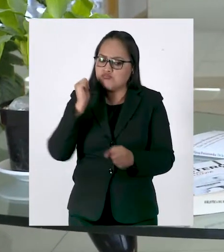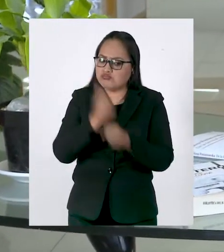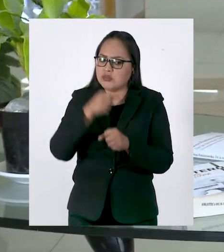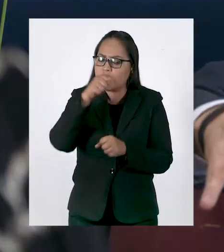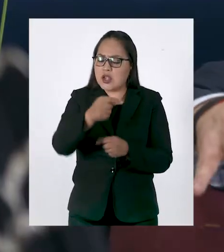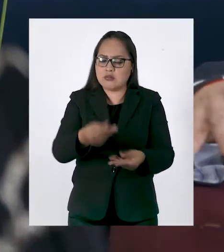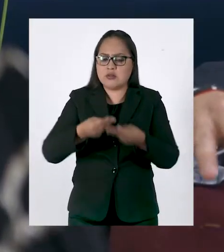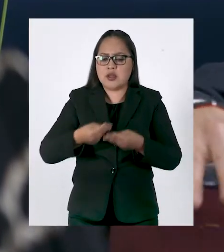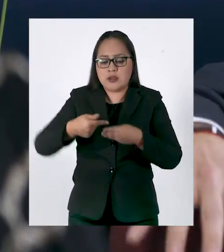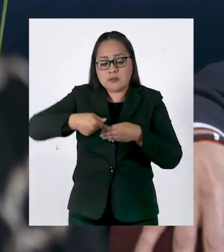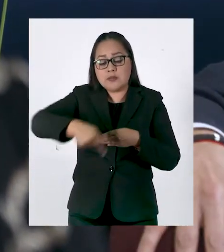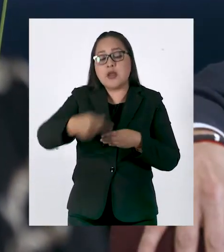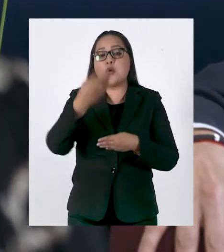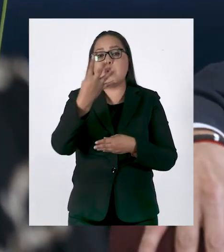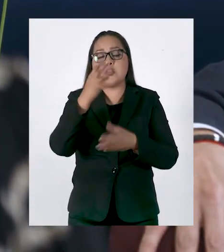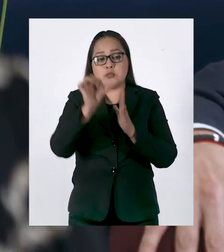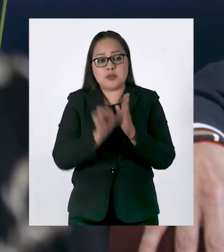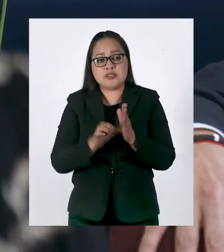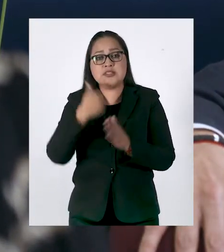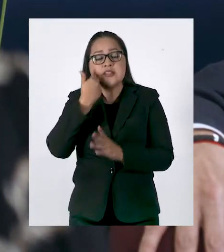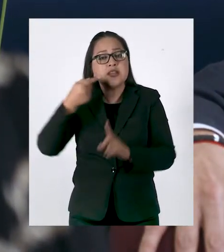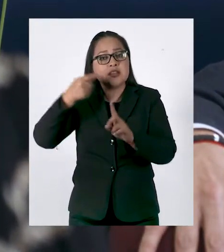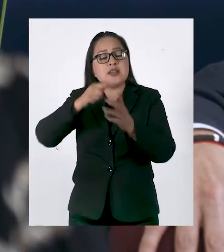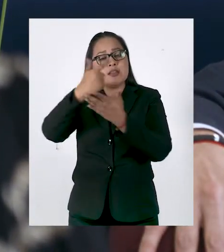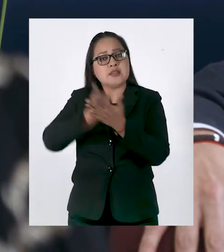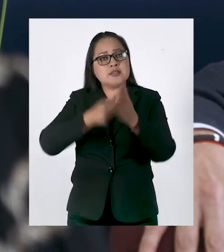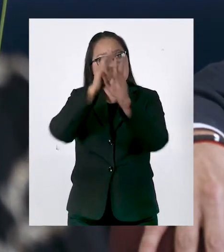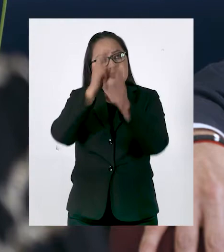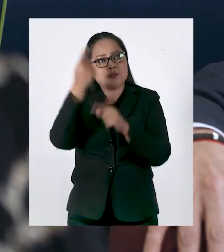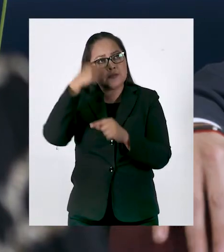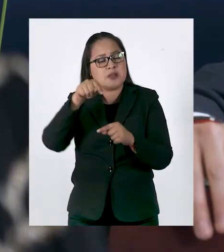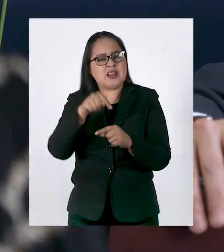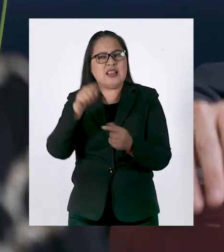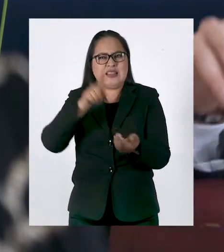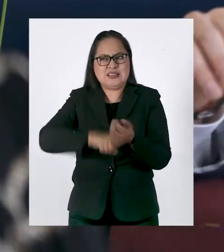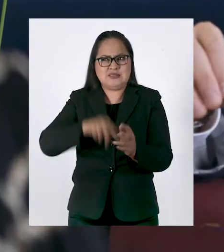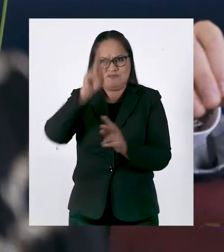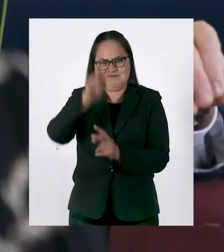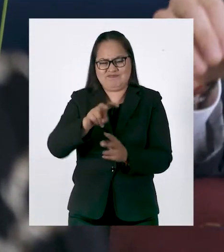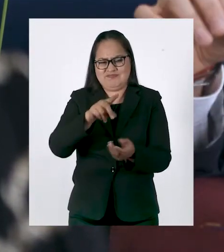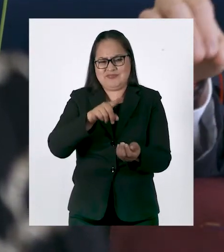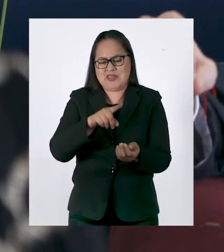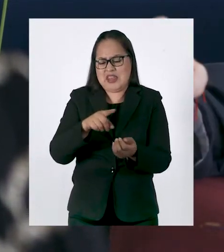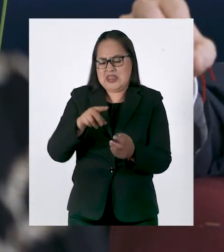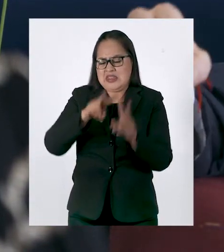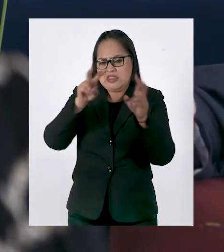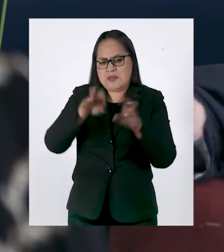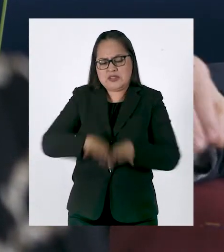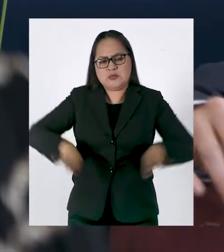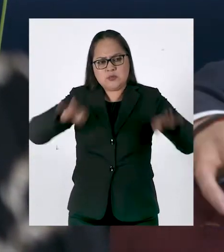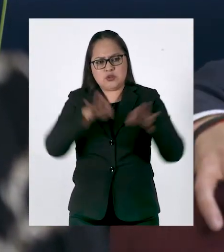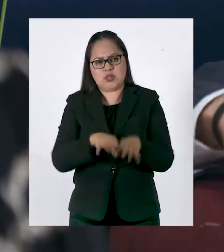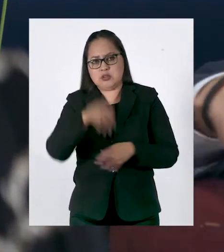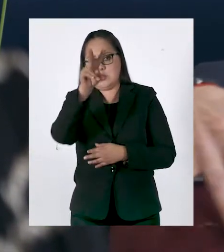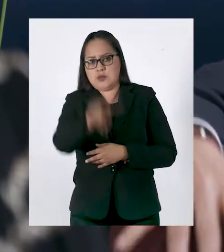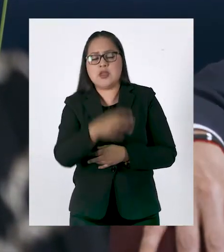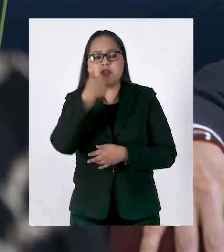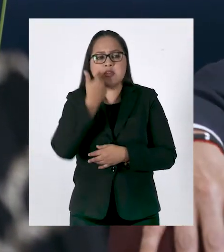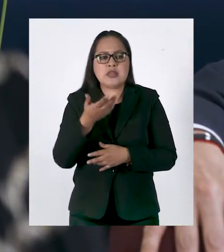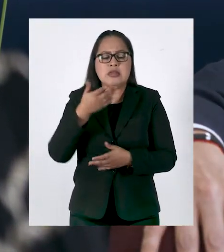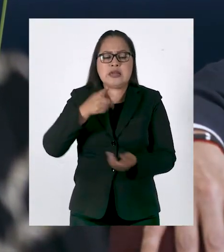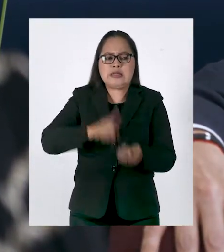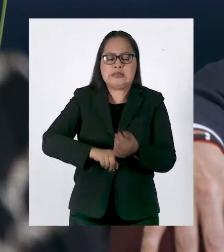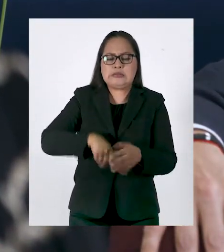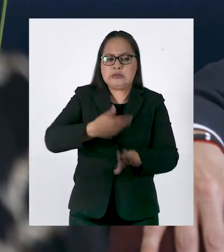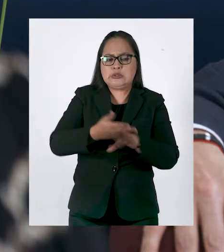construir para los próximos cuatro meses una agenda que tenga que ver con lo profundo, con lo coyuntural, con las causas, con aquello que realmente está